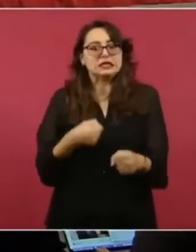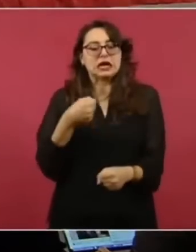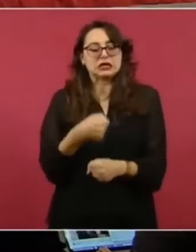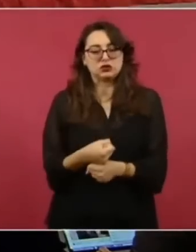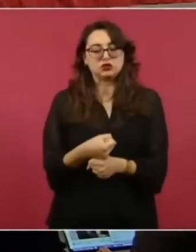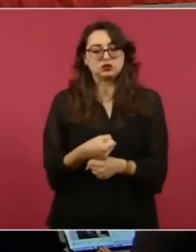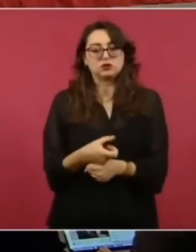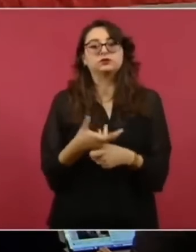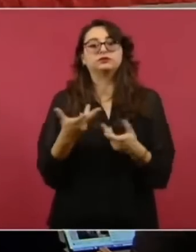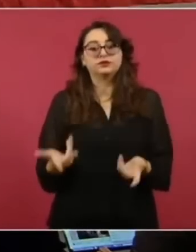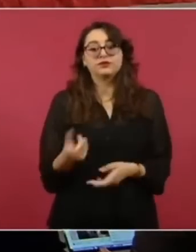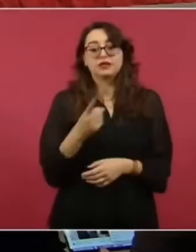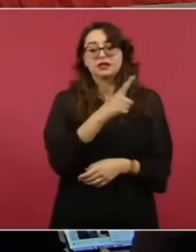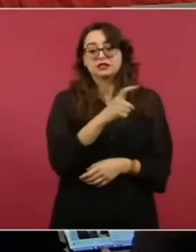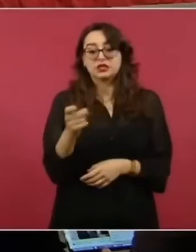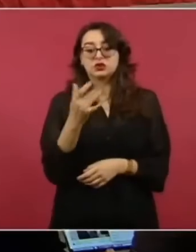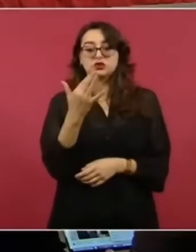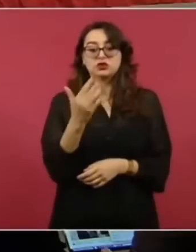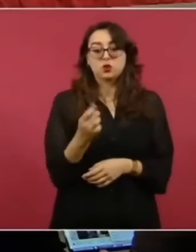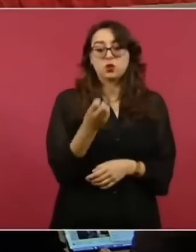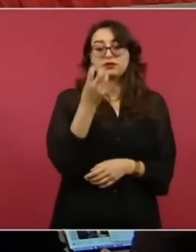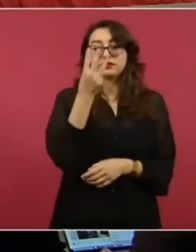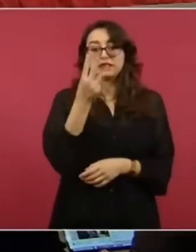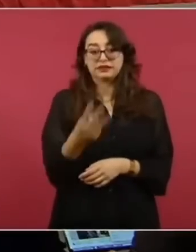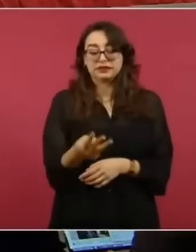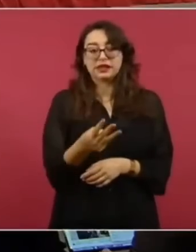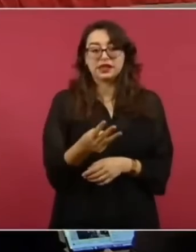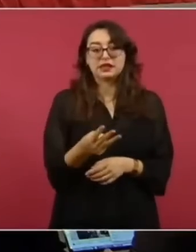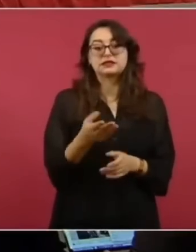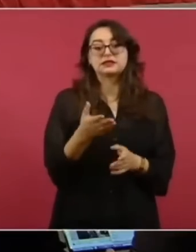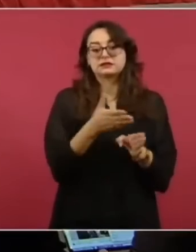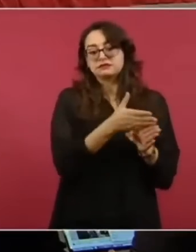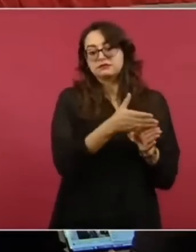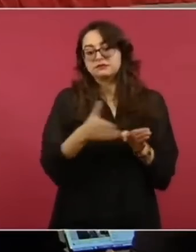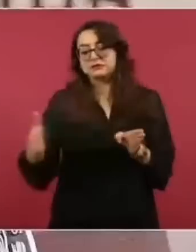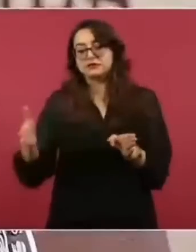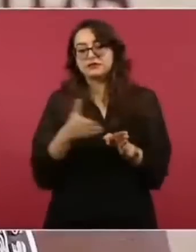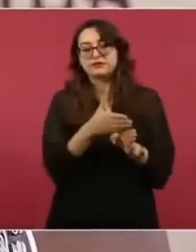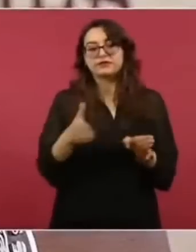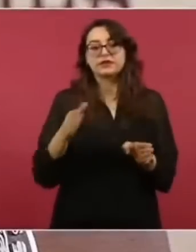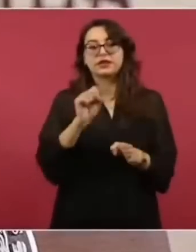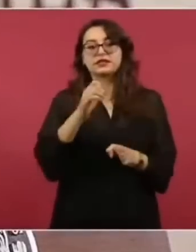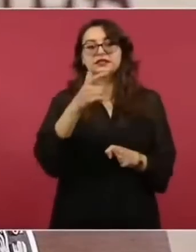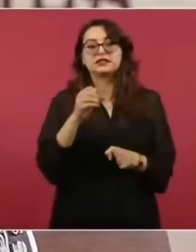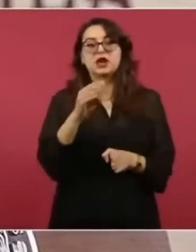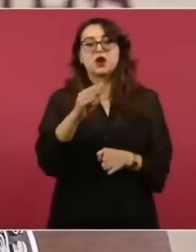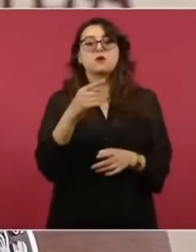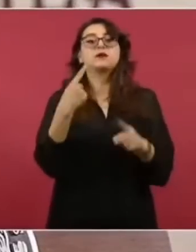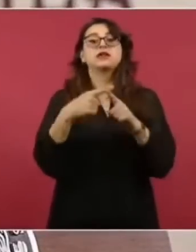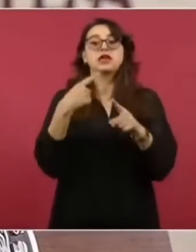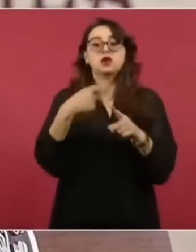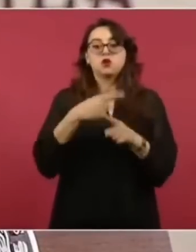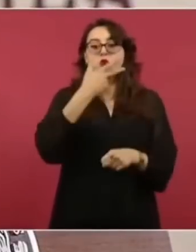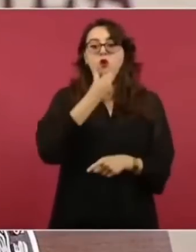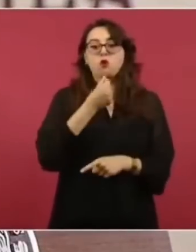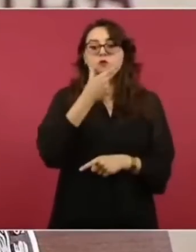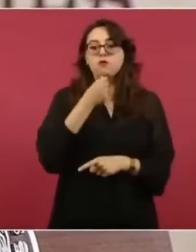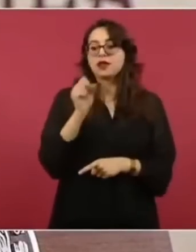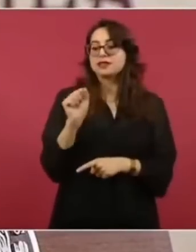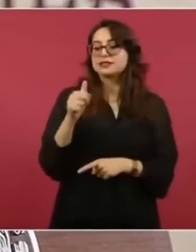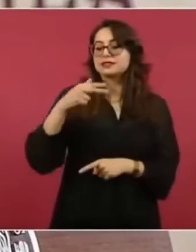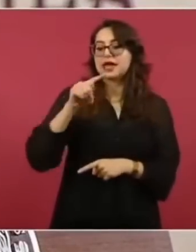fueron otorgados durante el periodo en que el secretario de gobernación era Santiago Ocril esto es